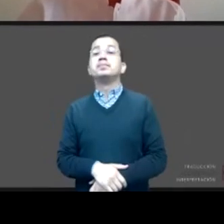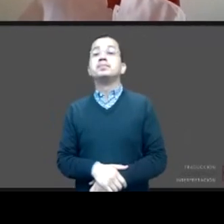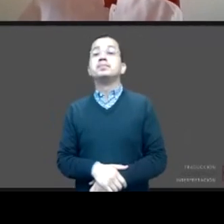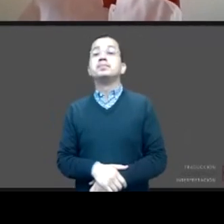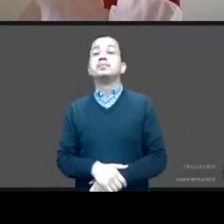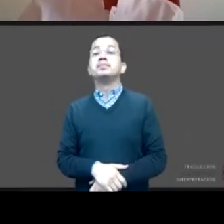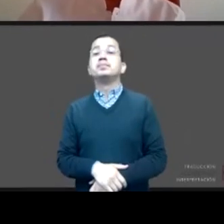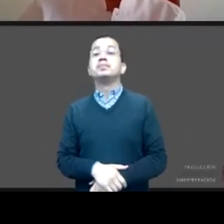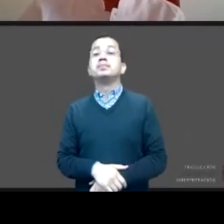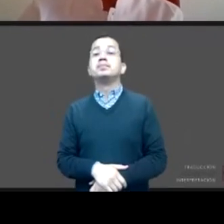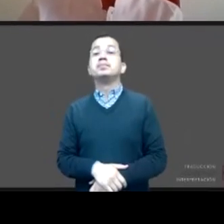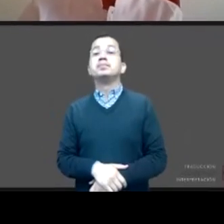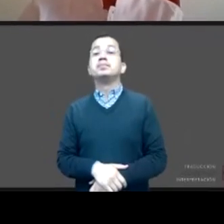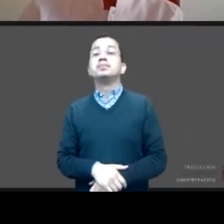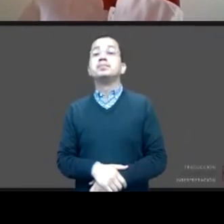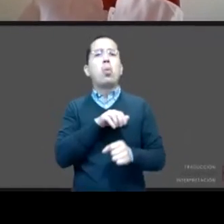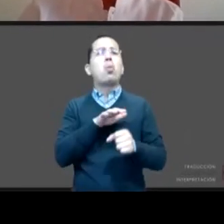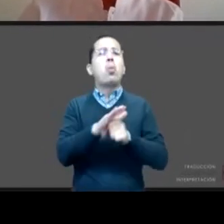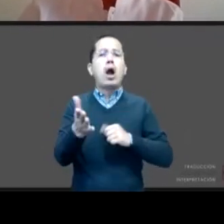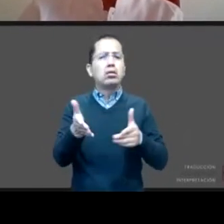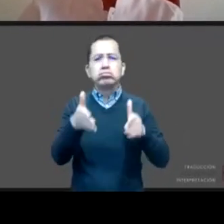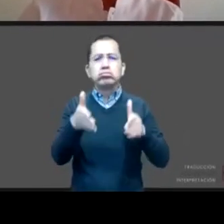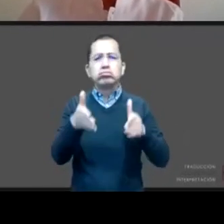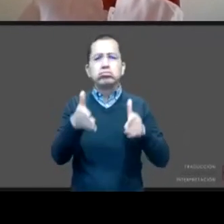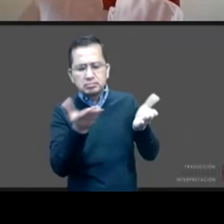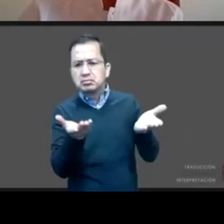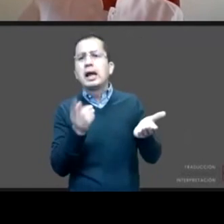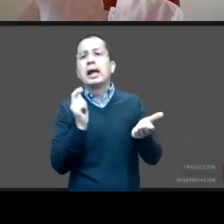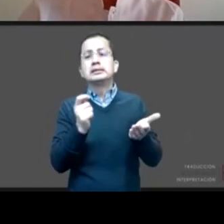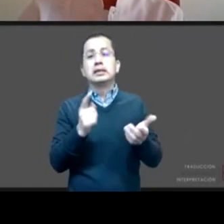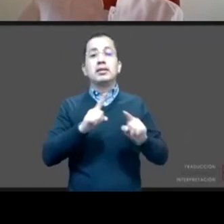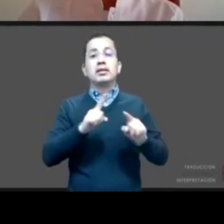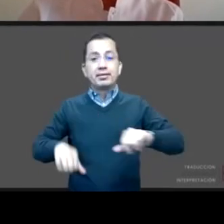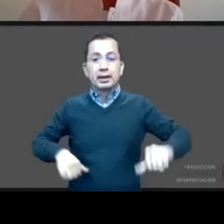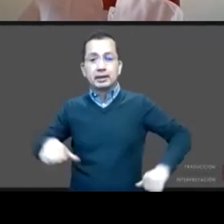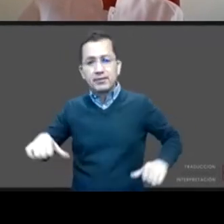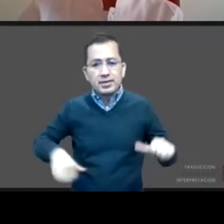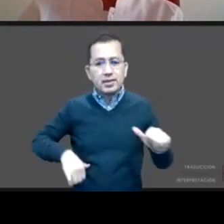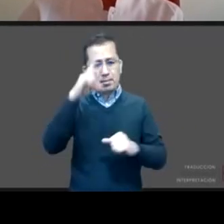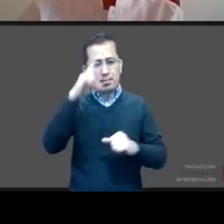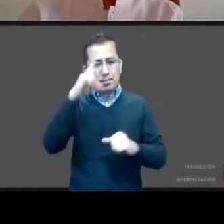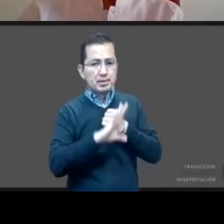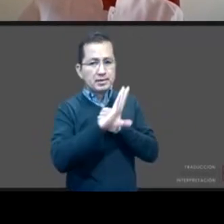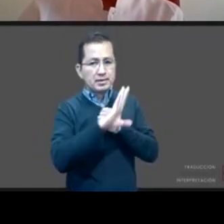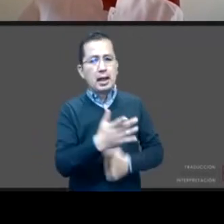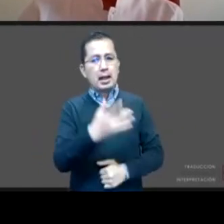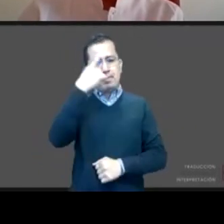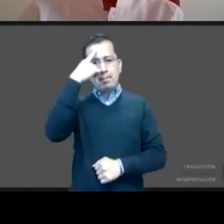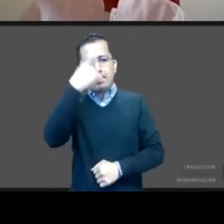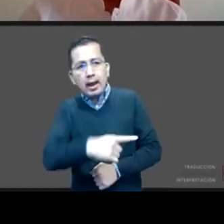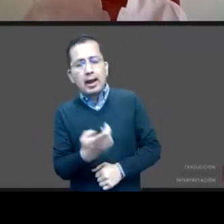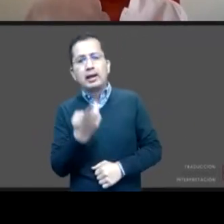implementar las acciones preventivas y de atención que corresponde pues para las